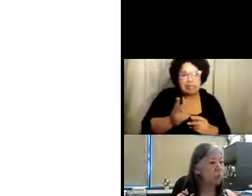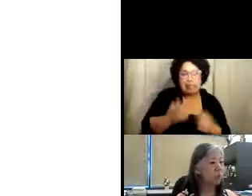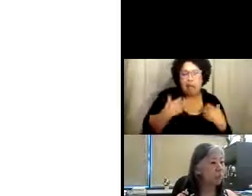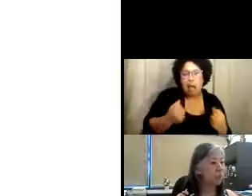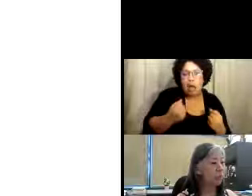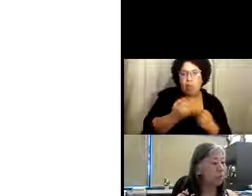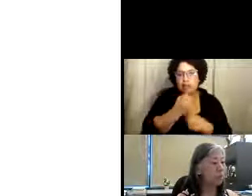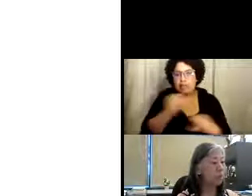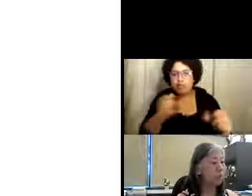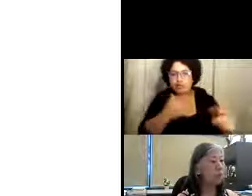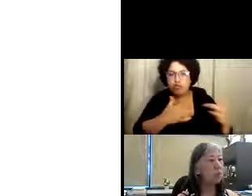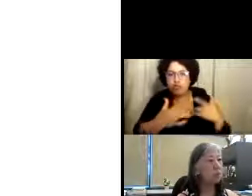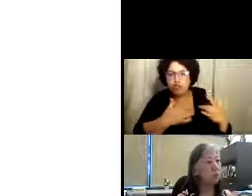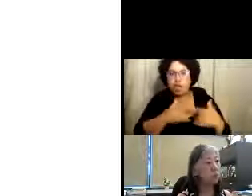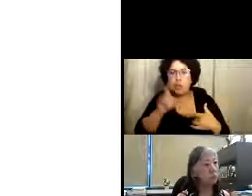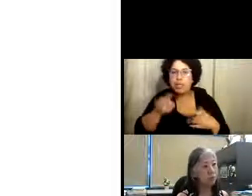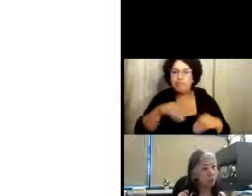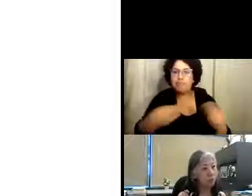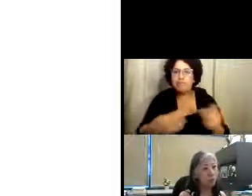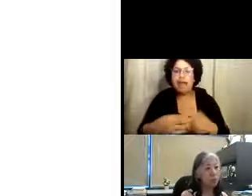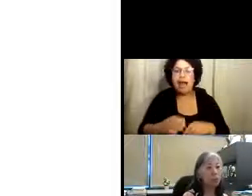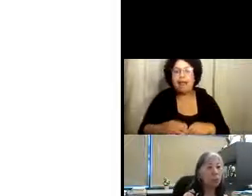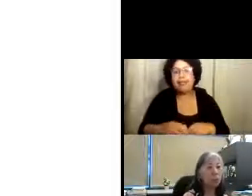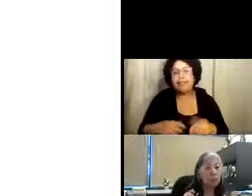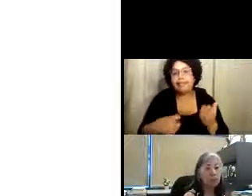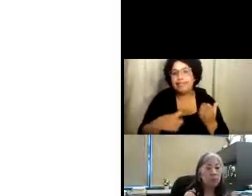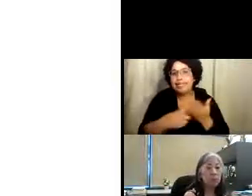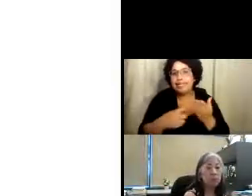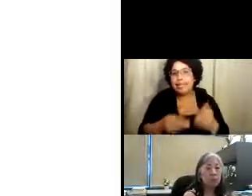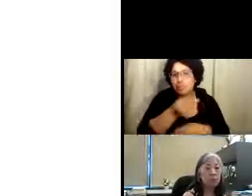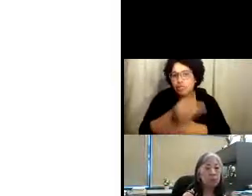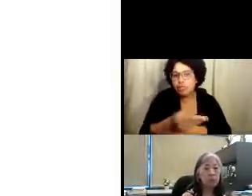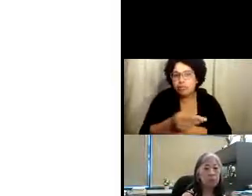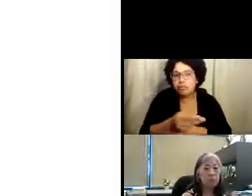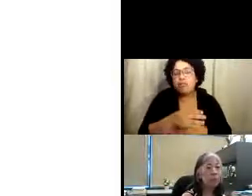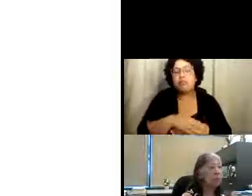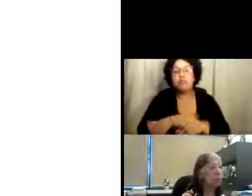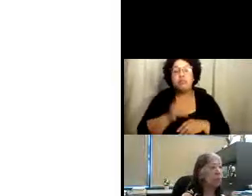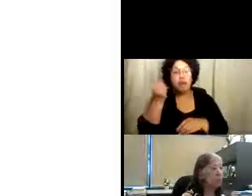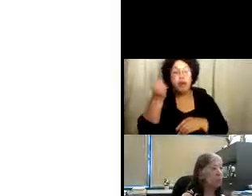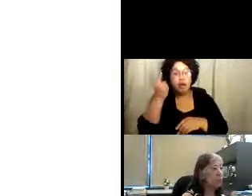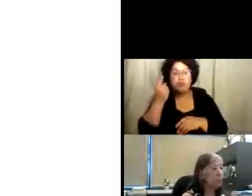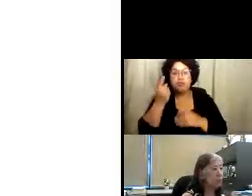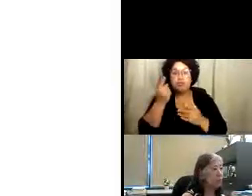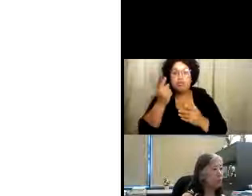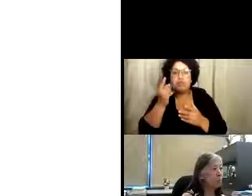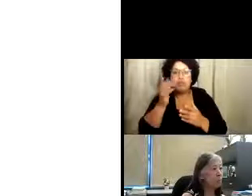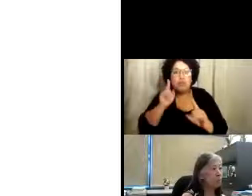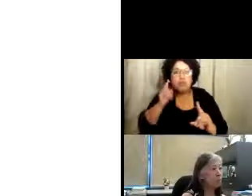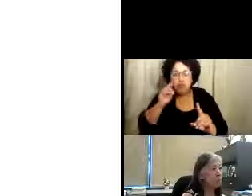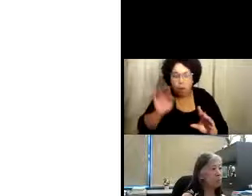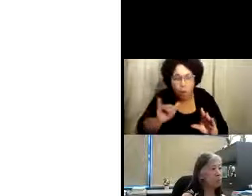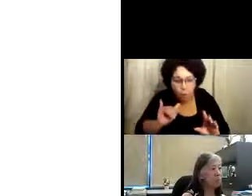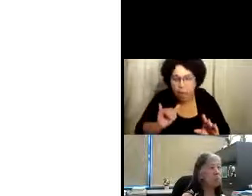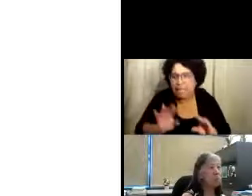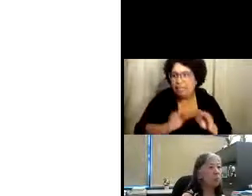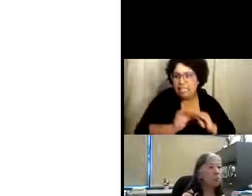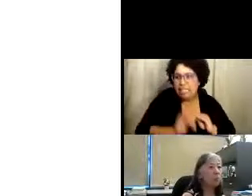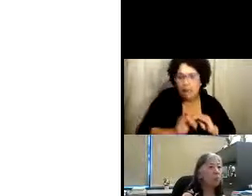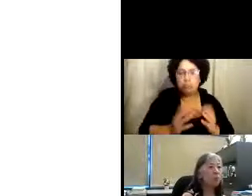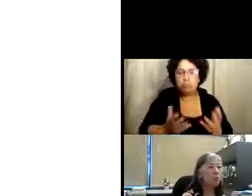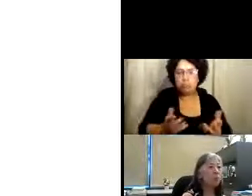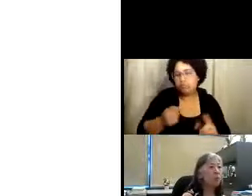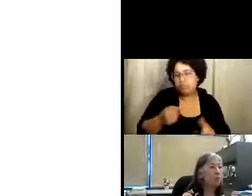licenciatura. Tal vez haya ocasiones en las cuales tenga que darle una